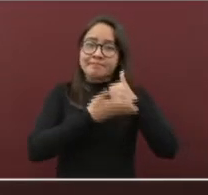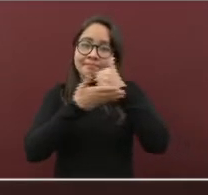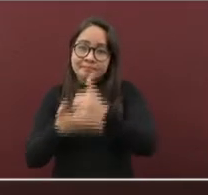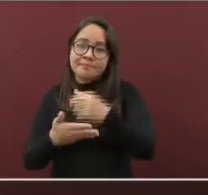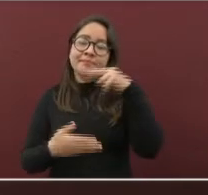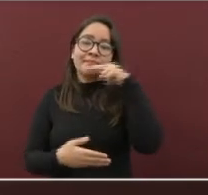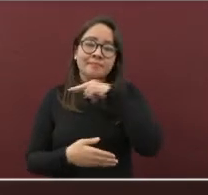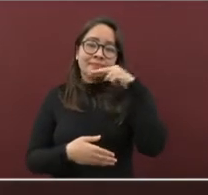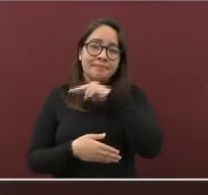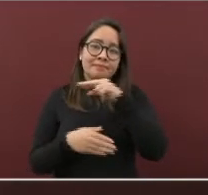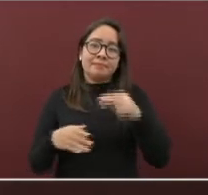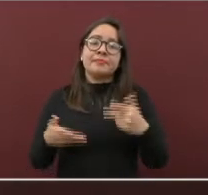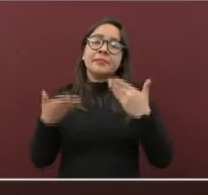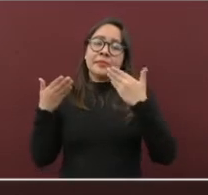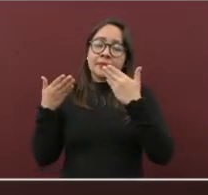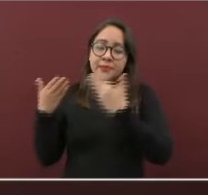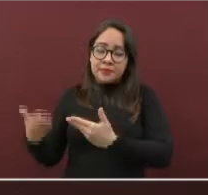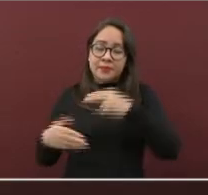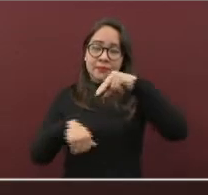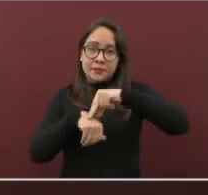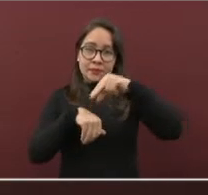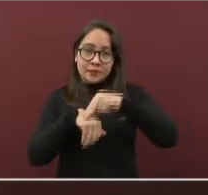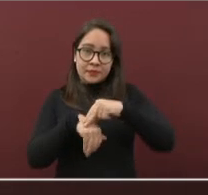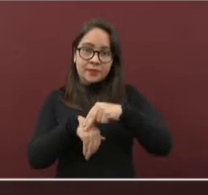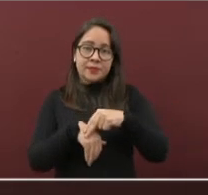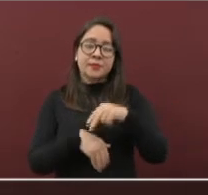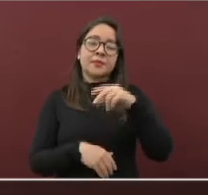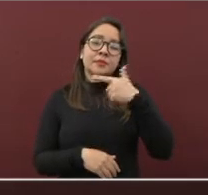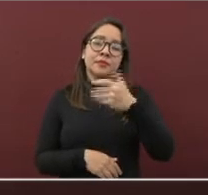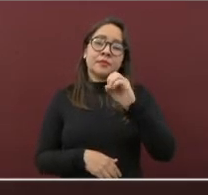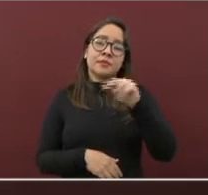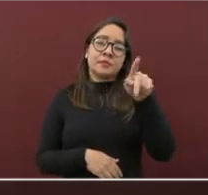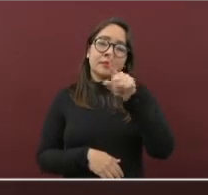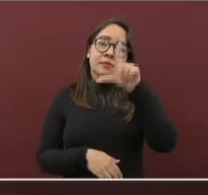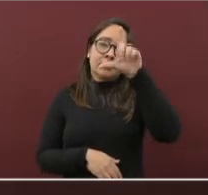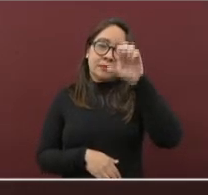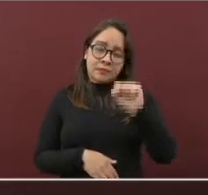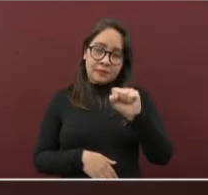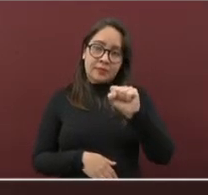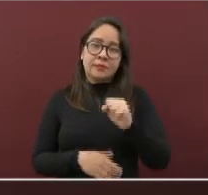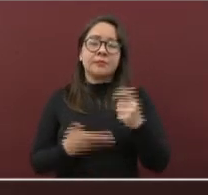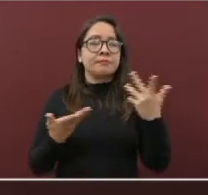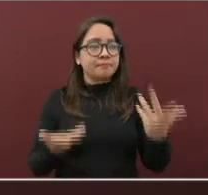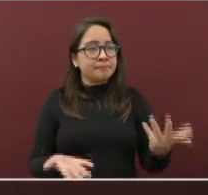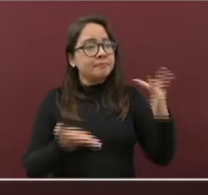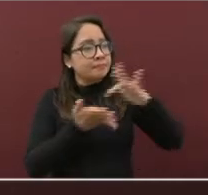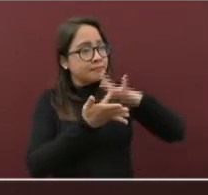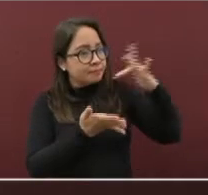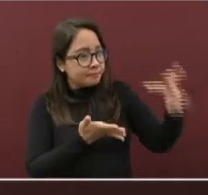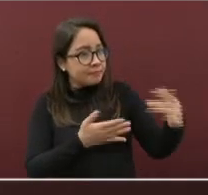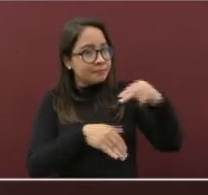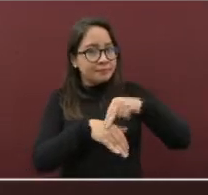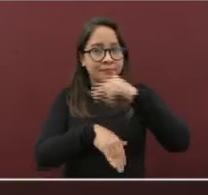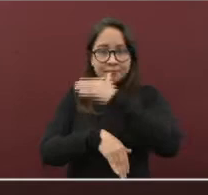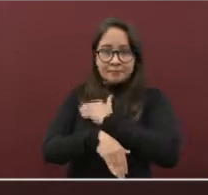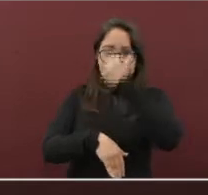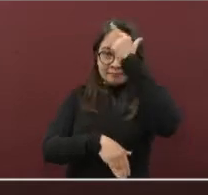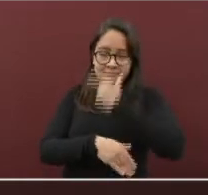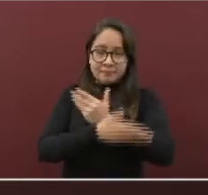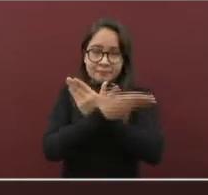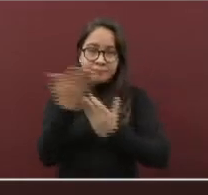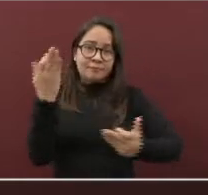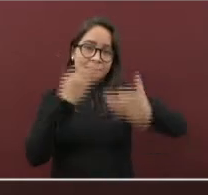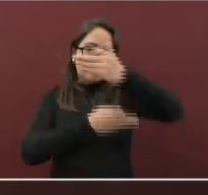Adelante, doctora González y Arroyo. Muchas gracias, doctora. Buenas noches a todos y a todas. Es muy